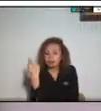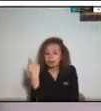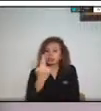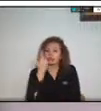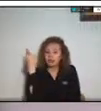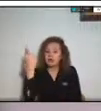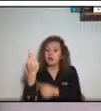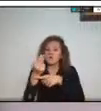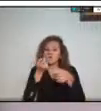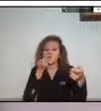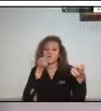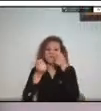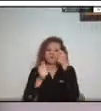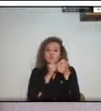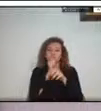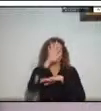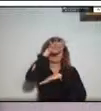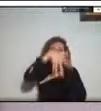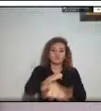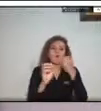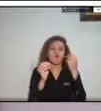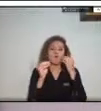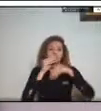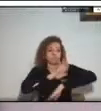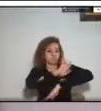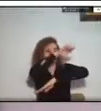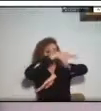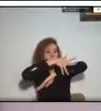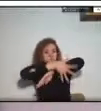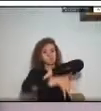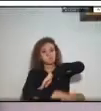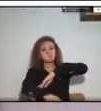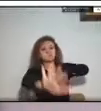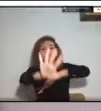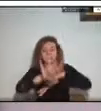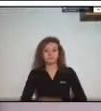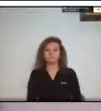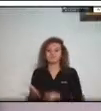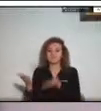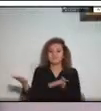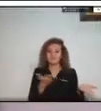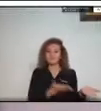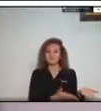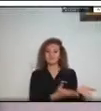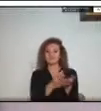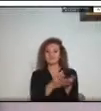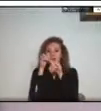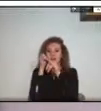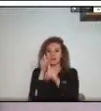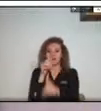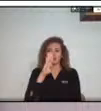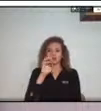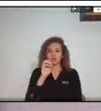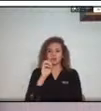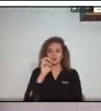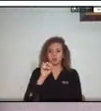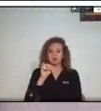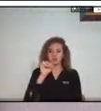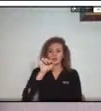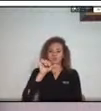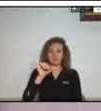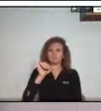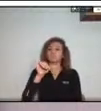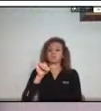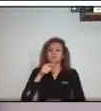movimientos en masa bienvenido ingeniero Boni adelante tiene usted 20 minutos para su